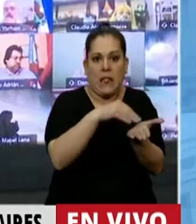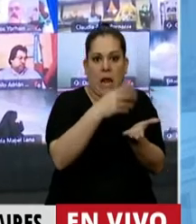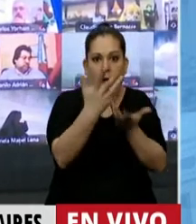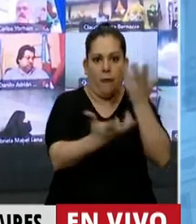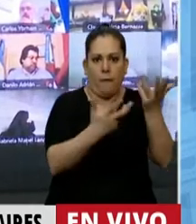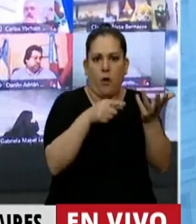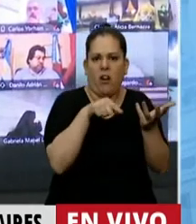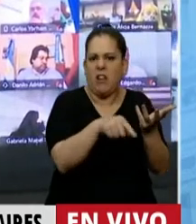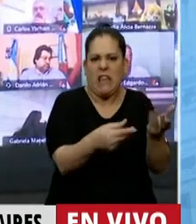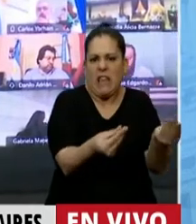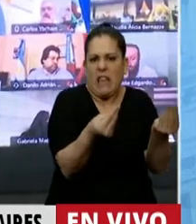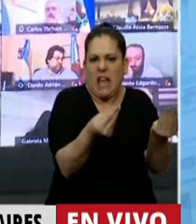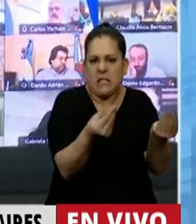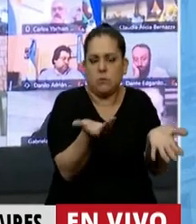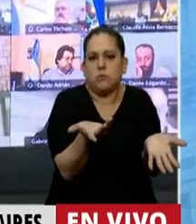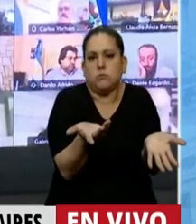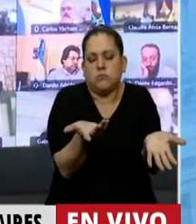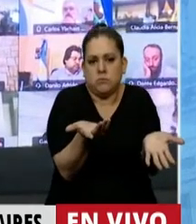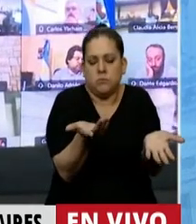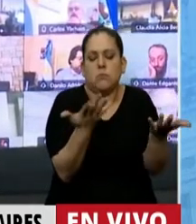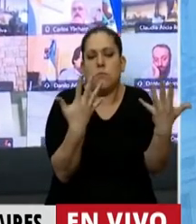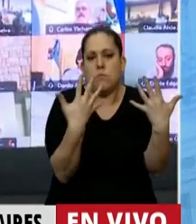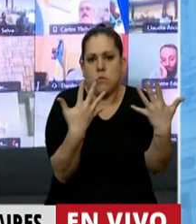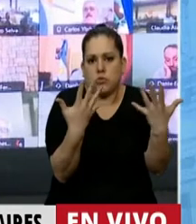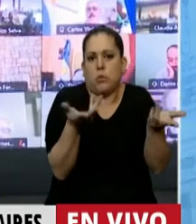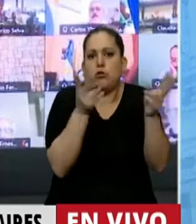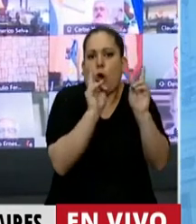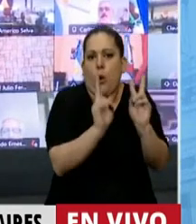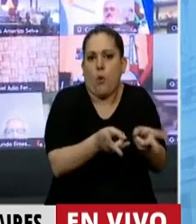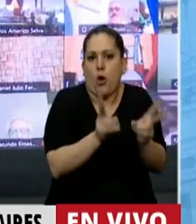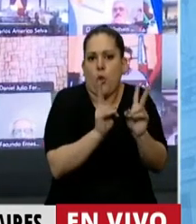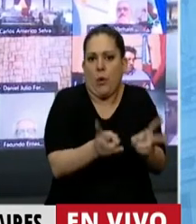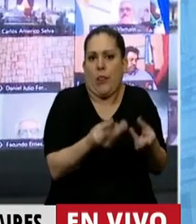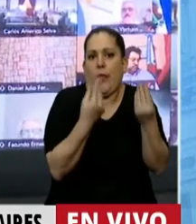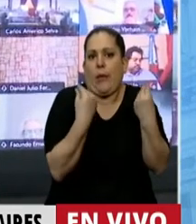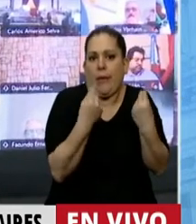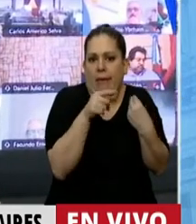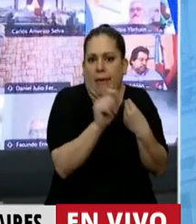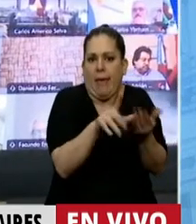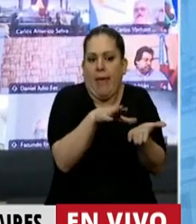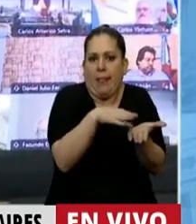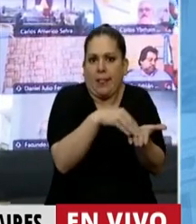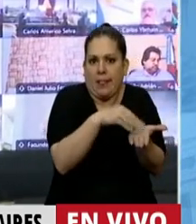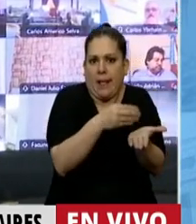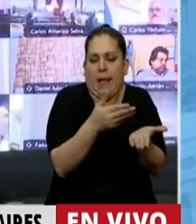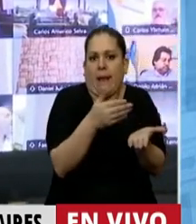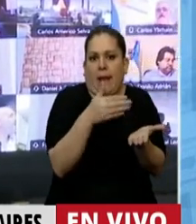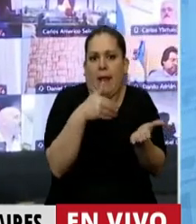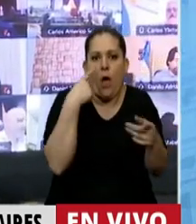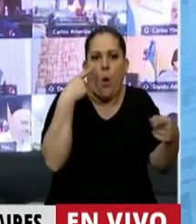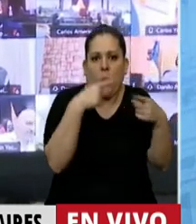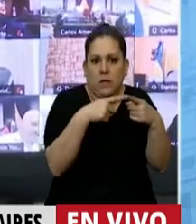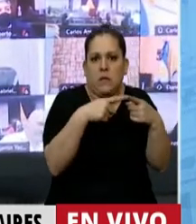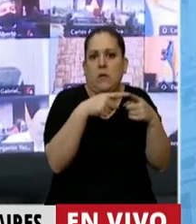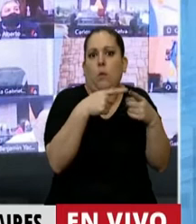incendiadas y prohibir, por supuesto, que sean cambiados sus usos de los que tenían previamente,